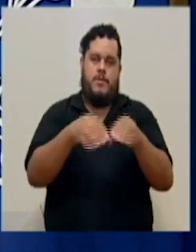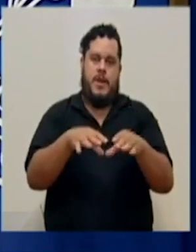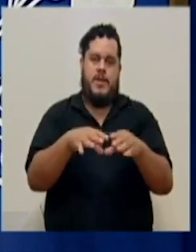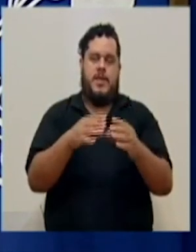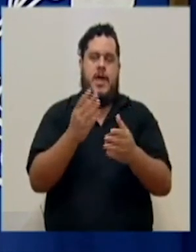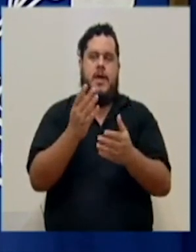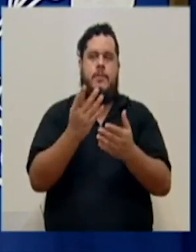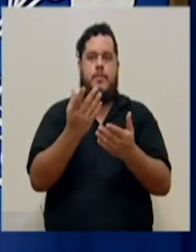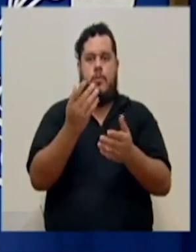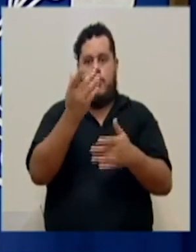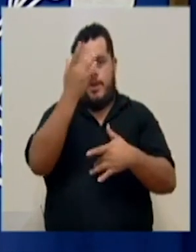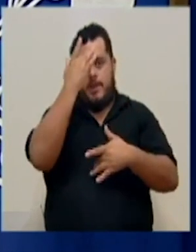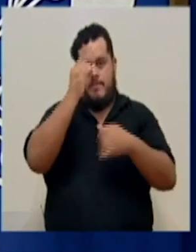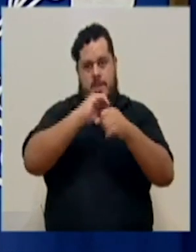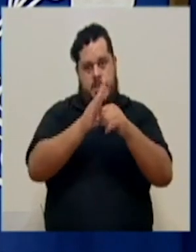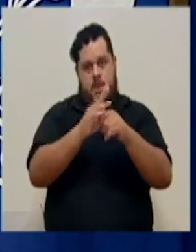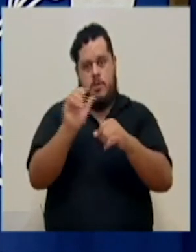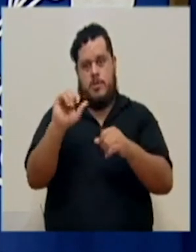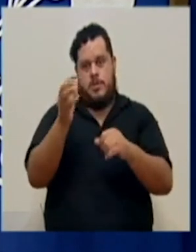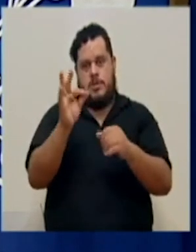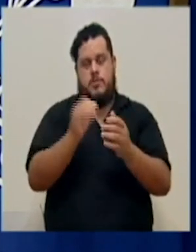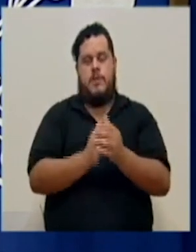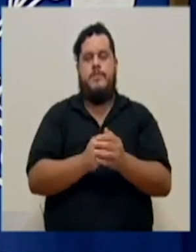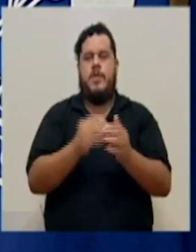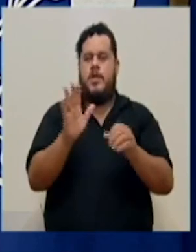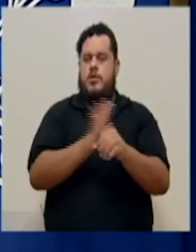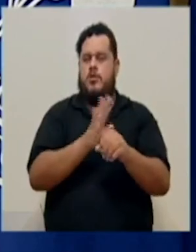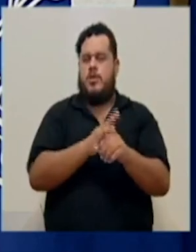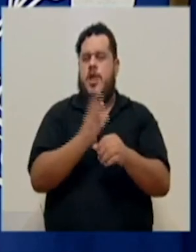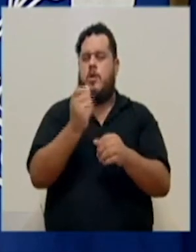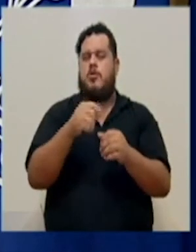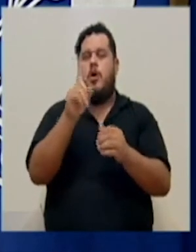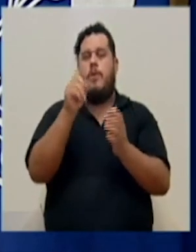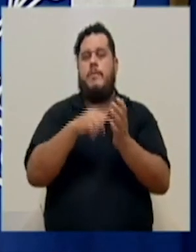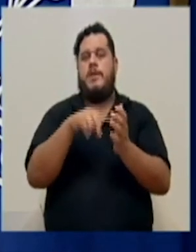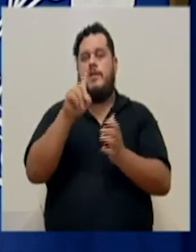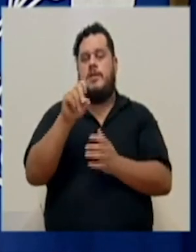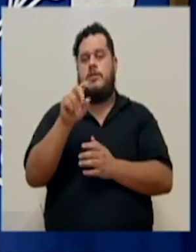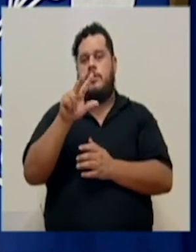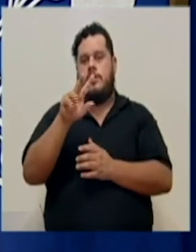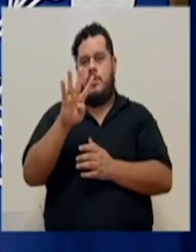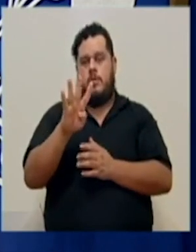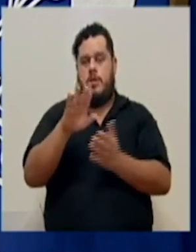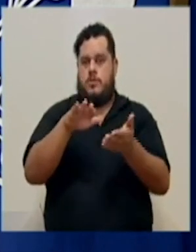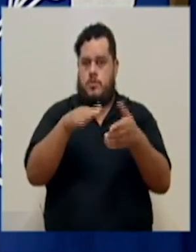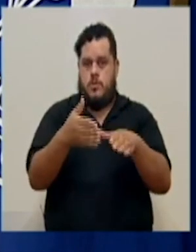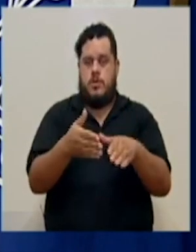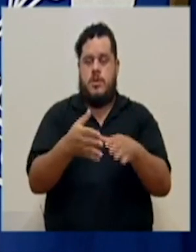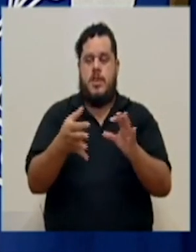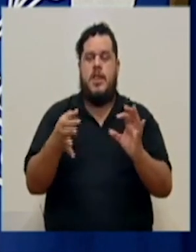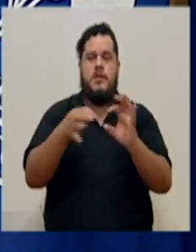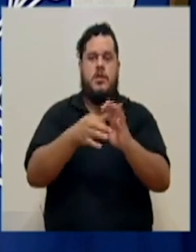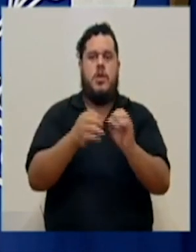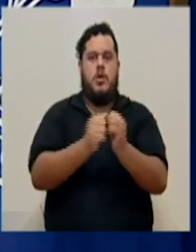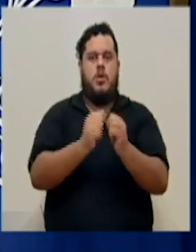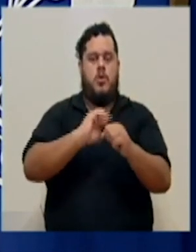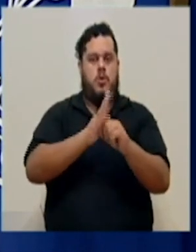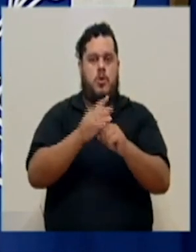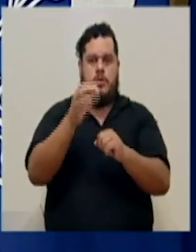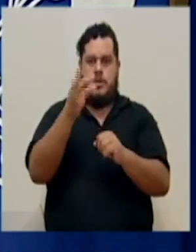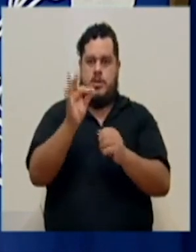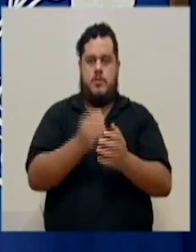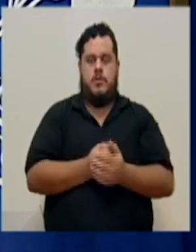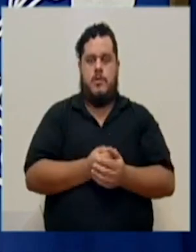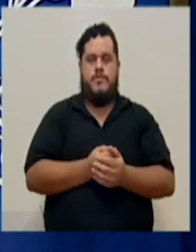COVID-19. En total, se contabilizan 1.134 fallecimientos relacionados con COVID-19.